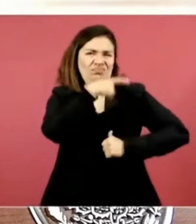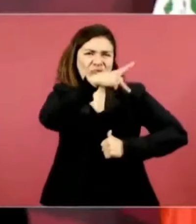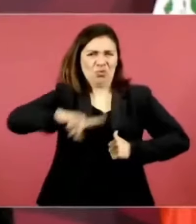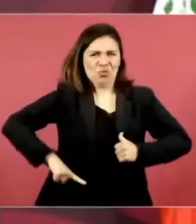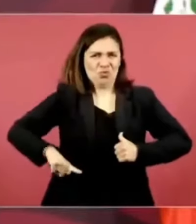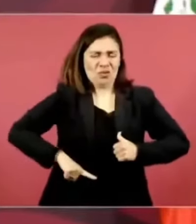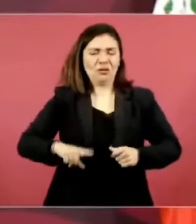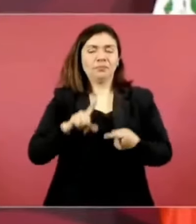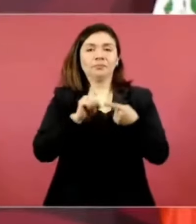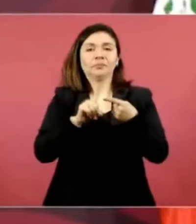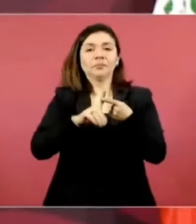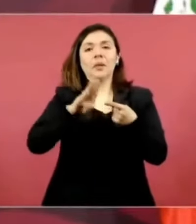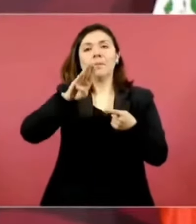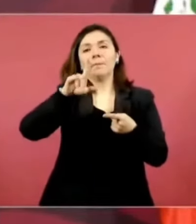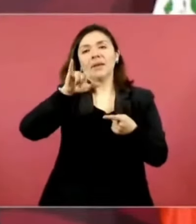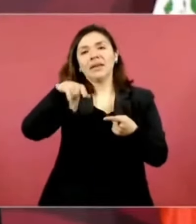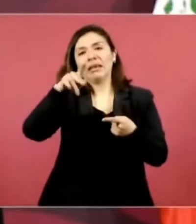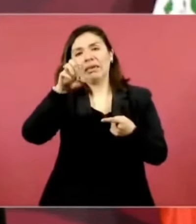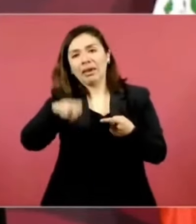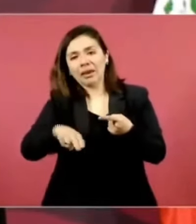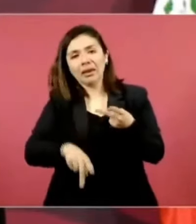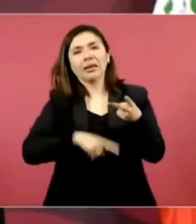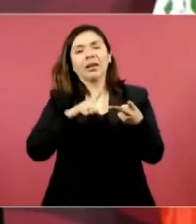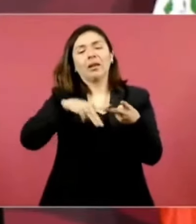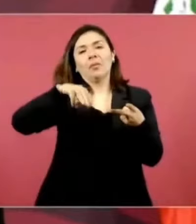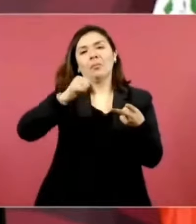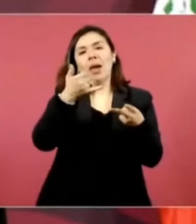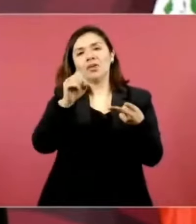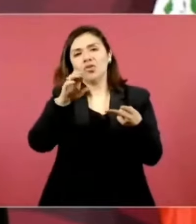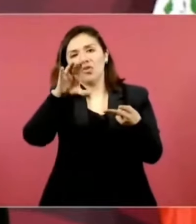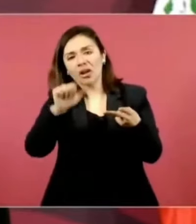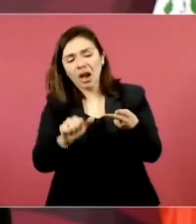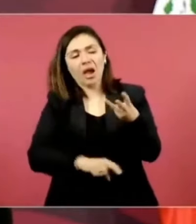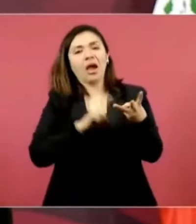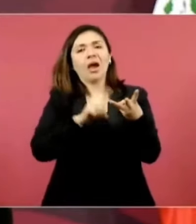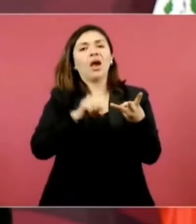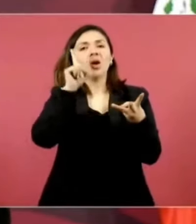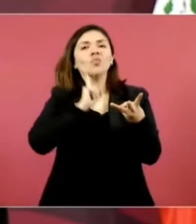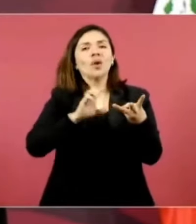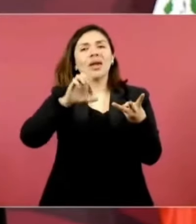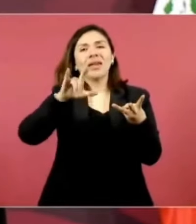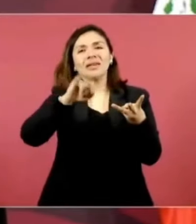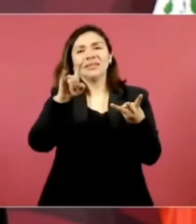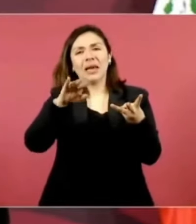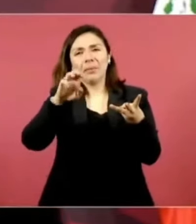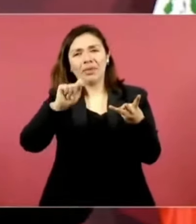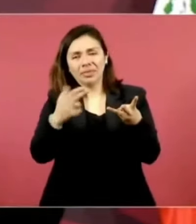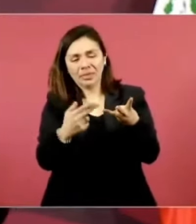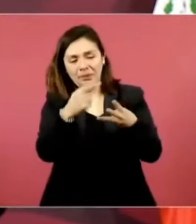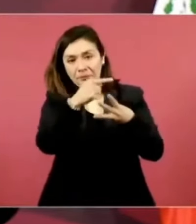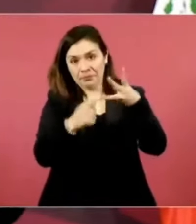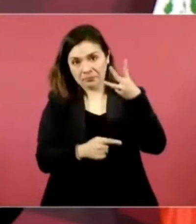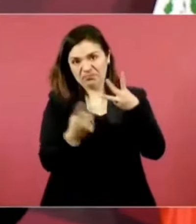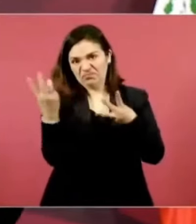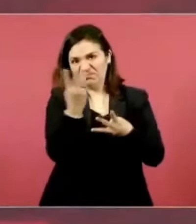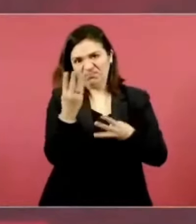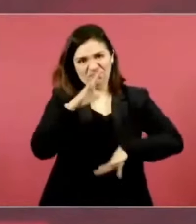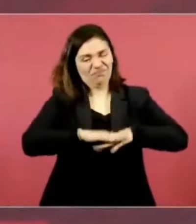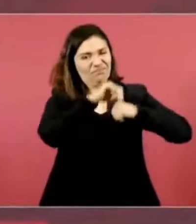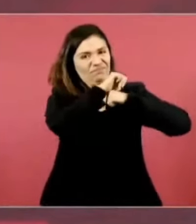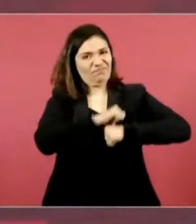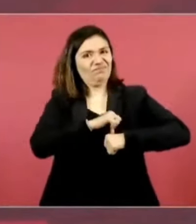el secretario Blinken, el secretario Mallorca, la señora Elizabeth, que son los tres más